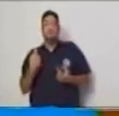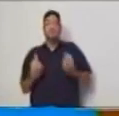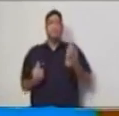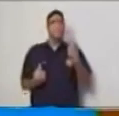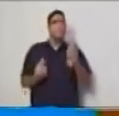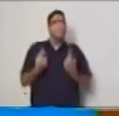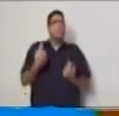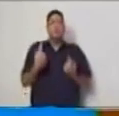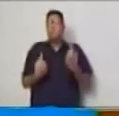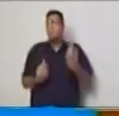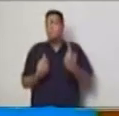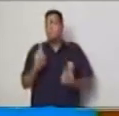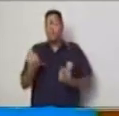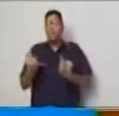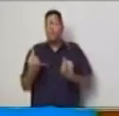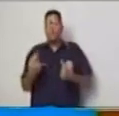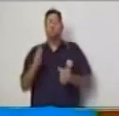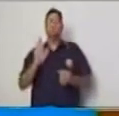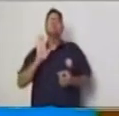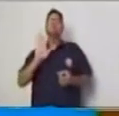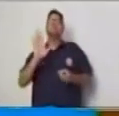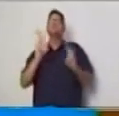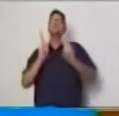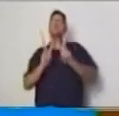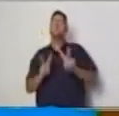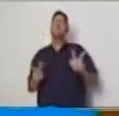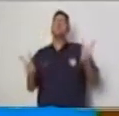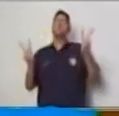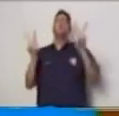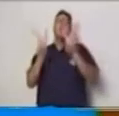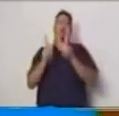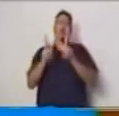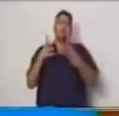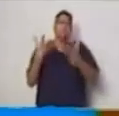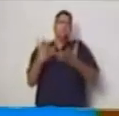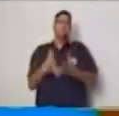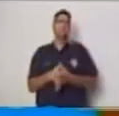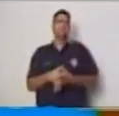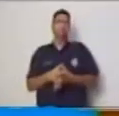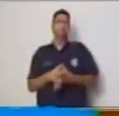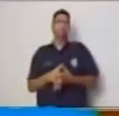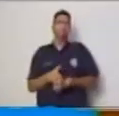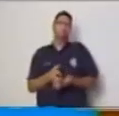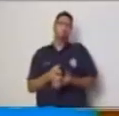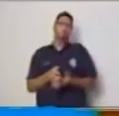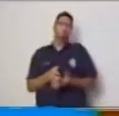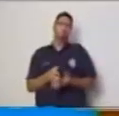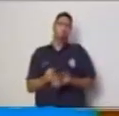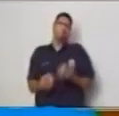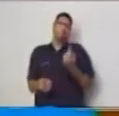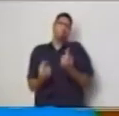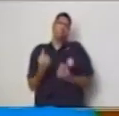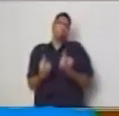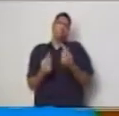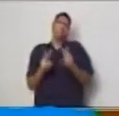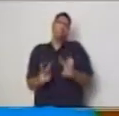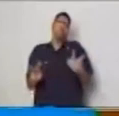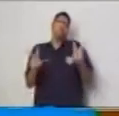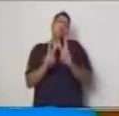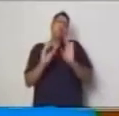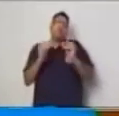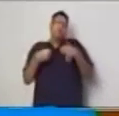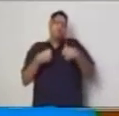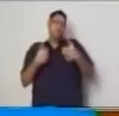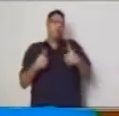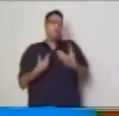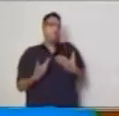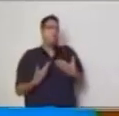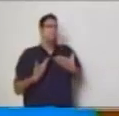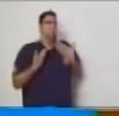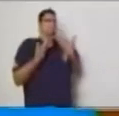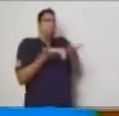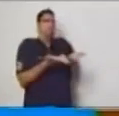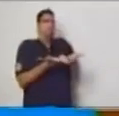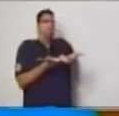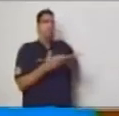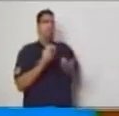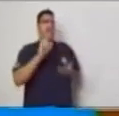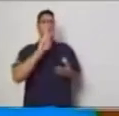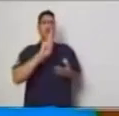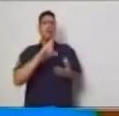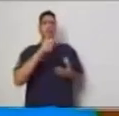es su valor? ¿Qué valor le puedo dar a una variable? Ese valor se va a determinar